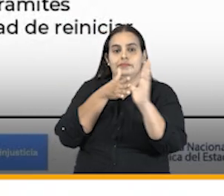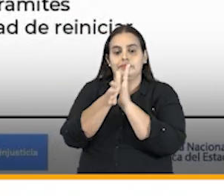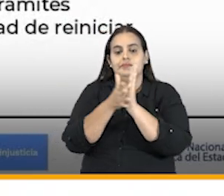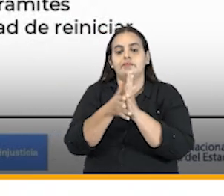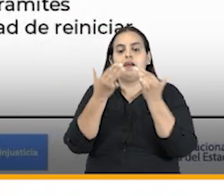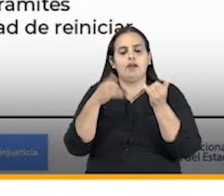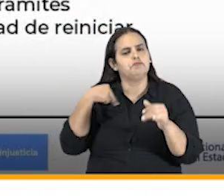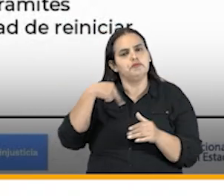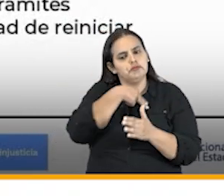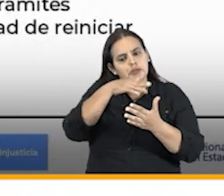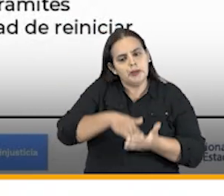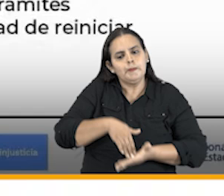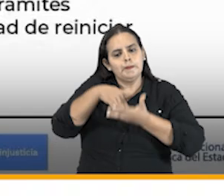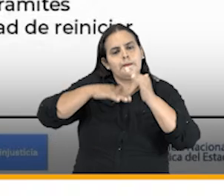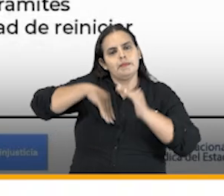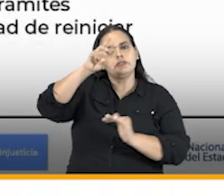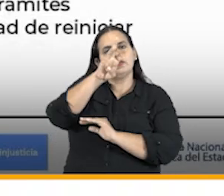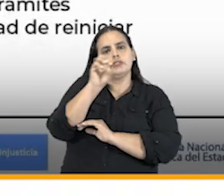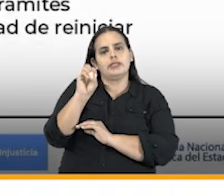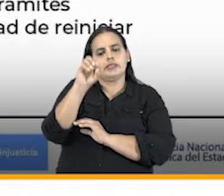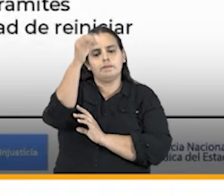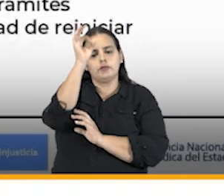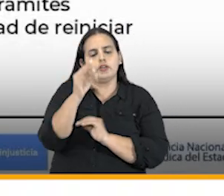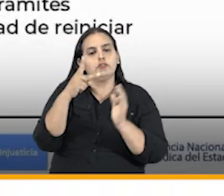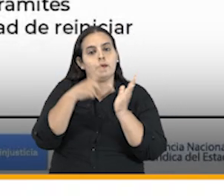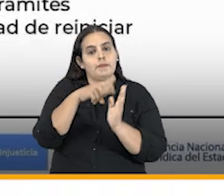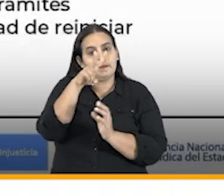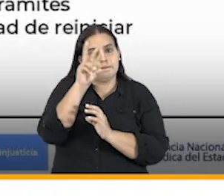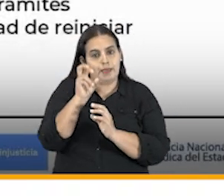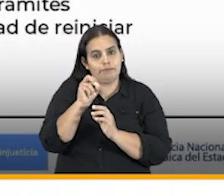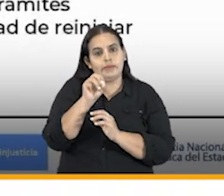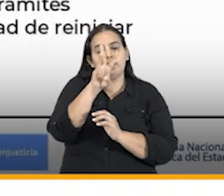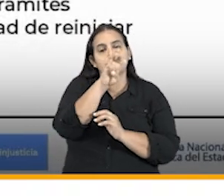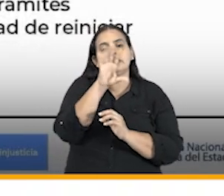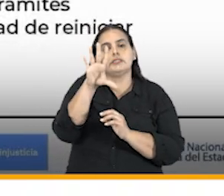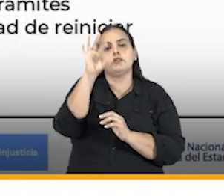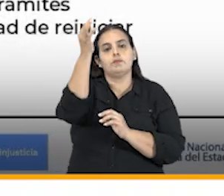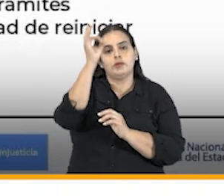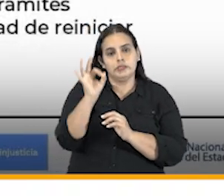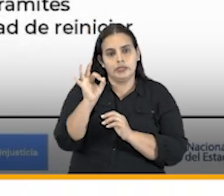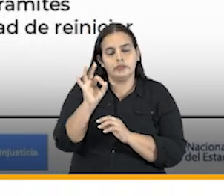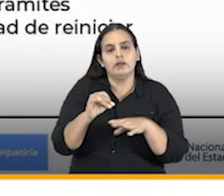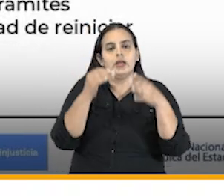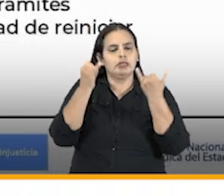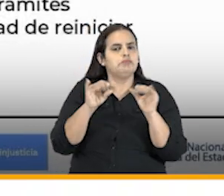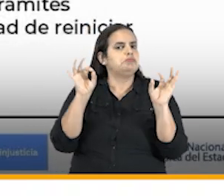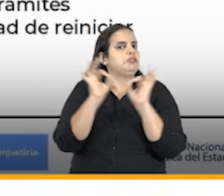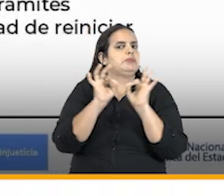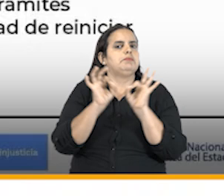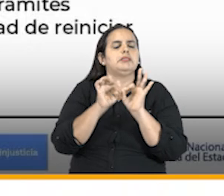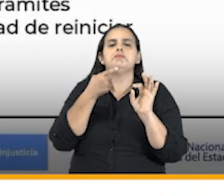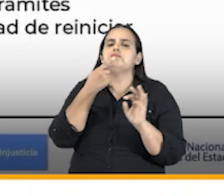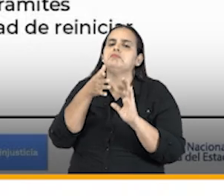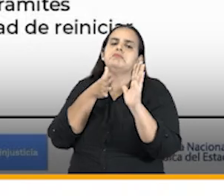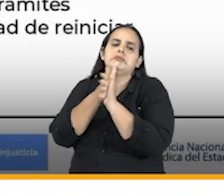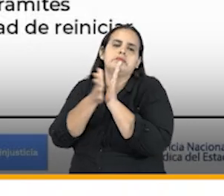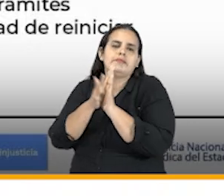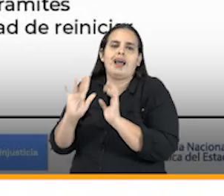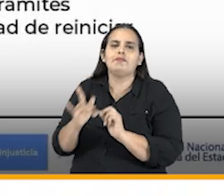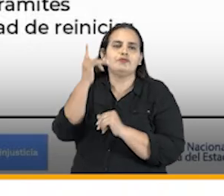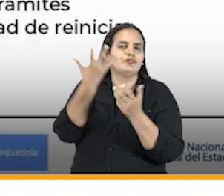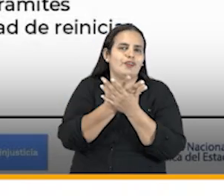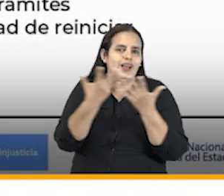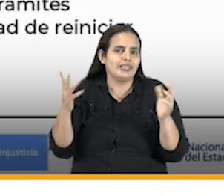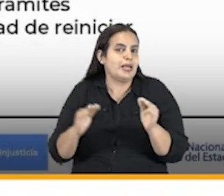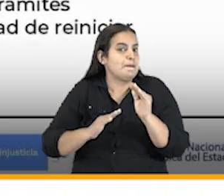nos hemos mantenido por encima del 80% en el 2020 cerramos con el 85% y simplemente para mencionar algunos de